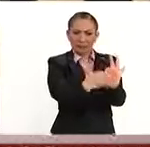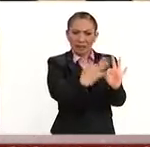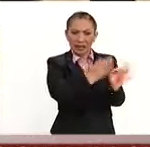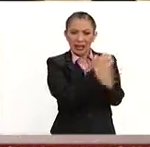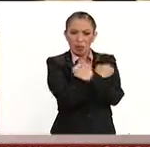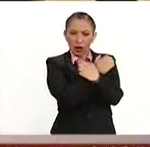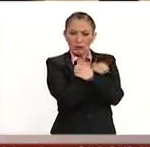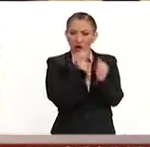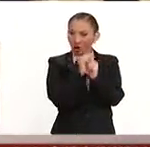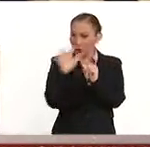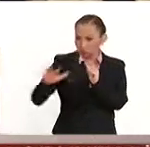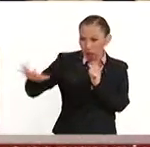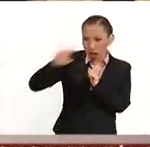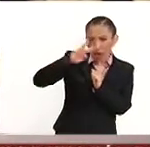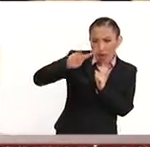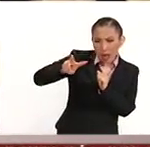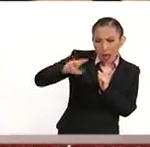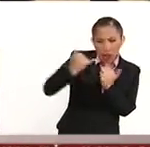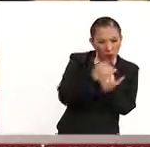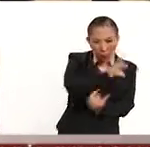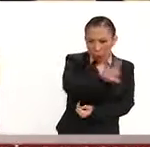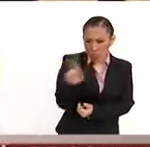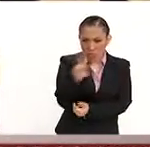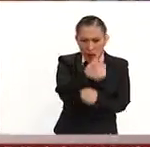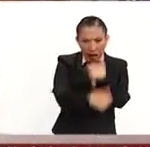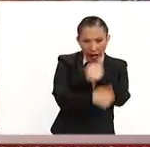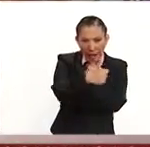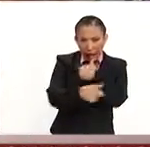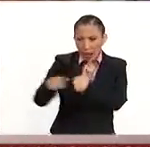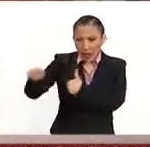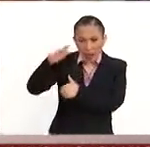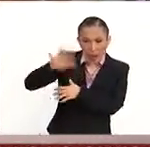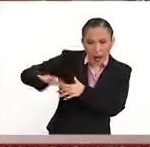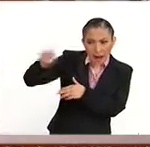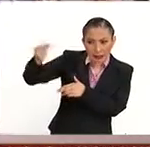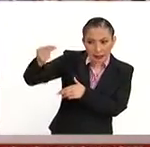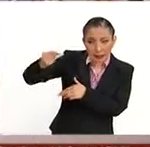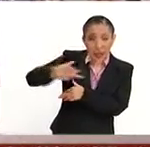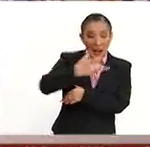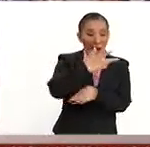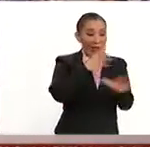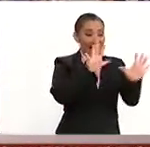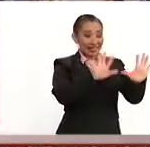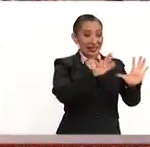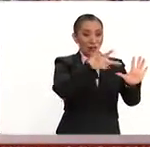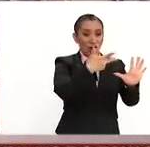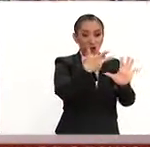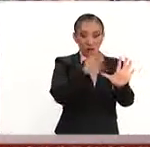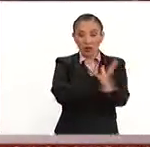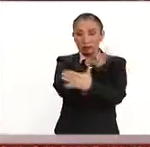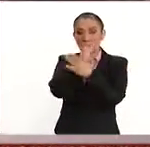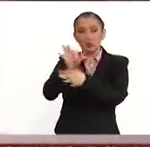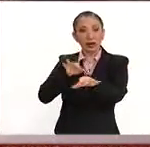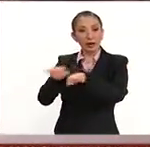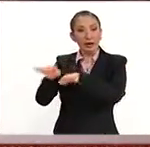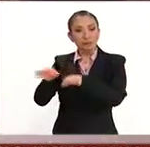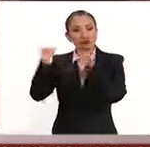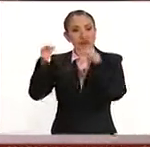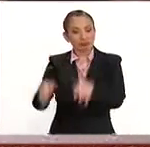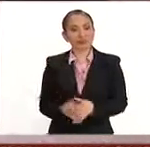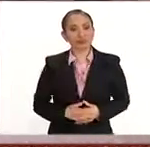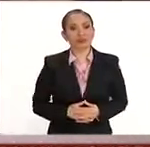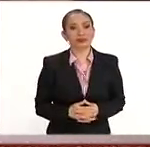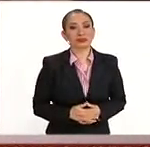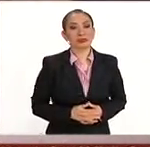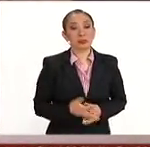educativa con la necesidad del sector productivo, pues prácticamente en los seis primeros meses, ocho de cada diez jóvenes consiguen trabajo. Claro, pues